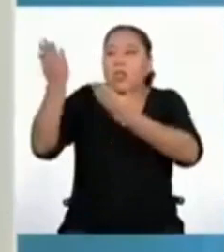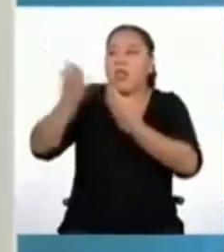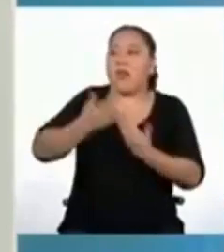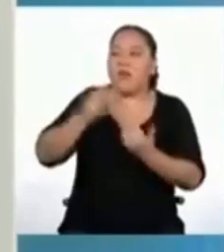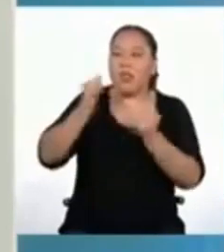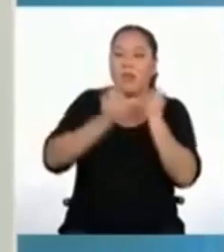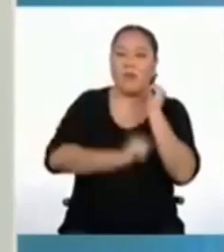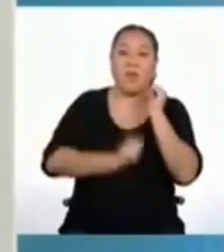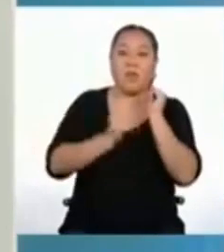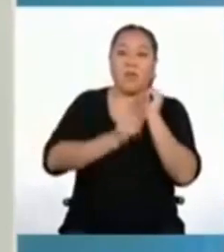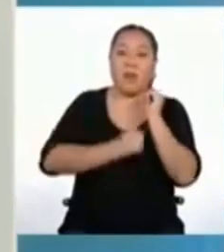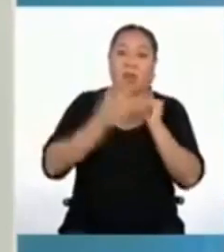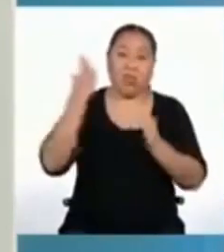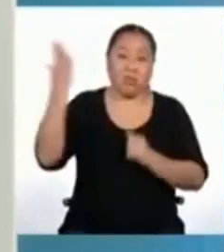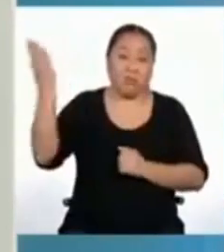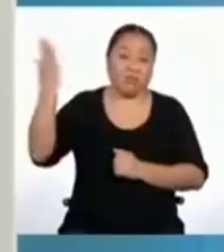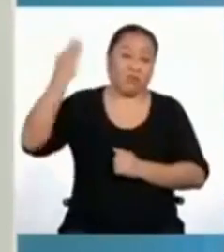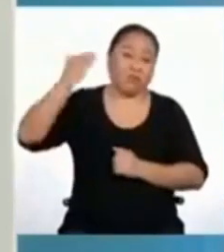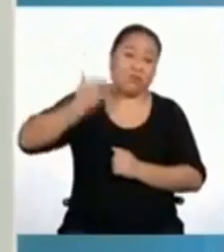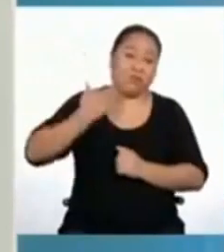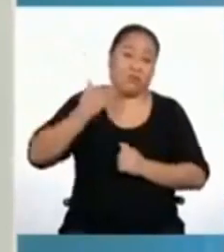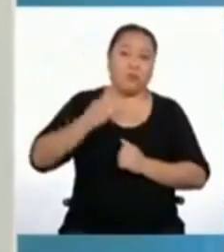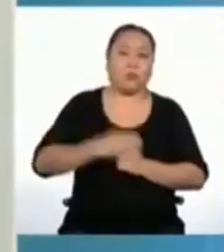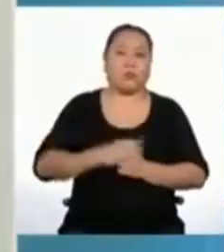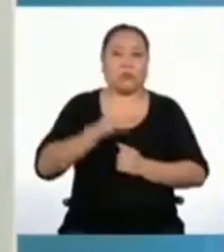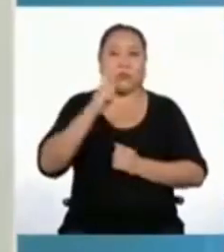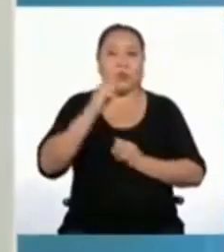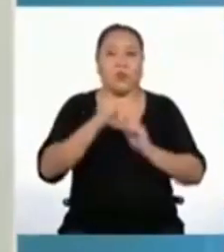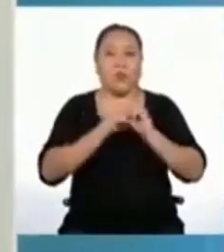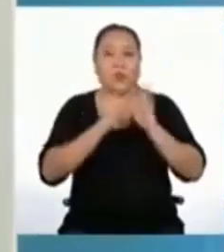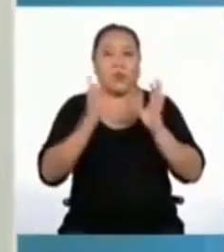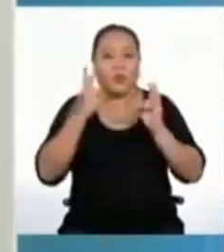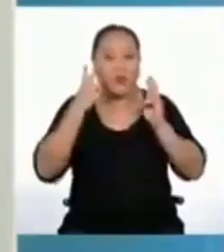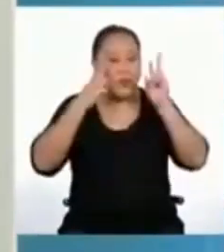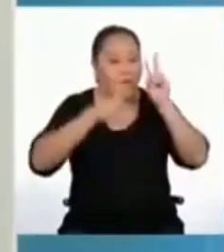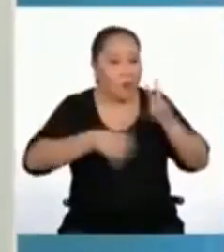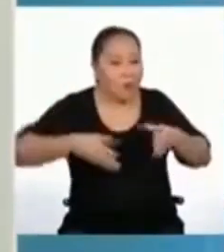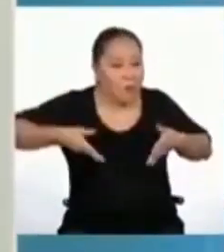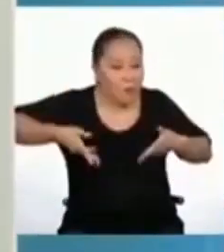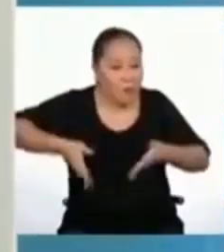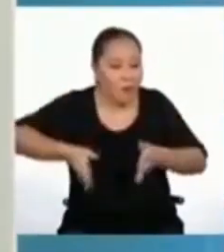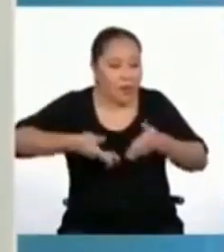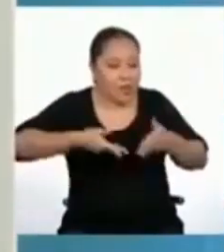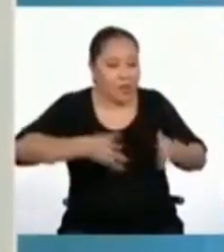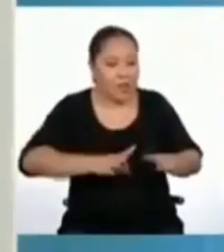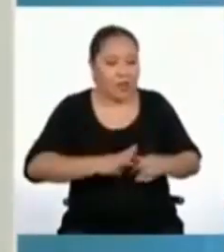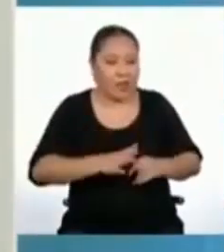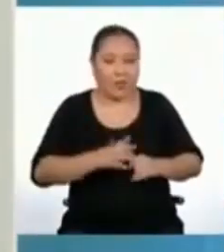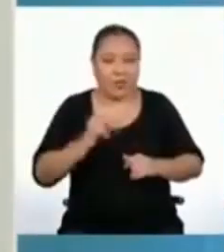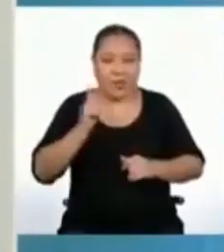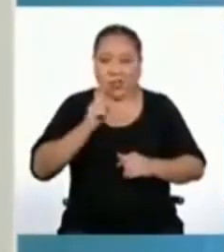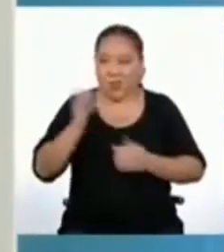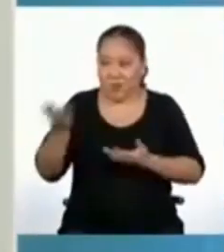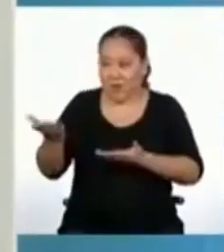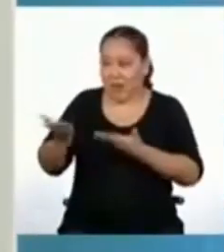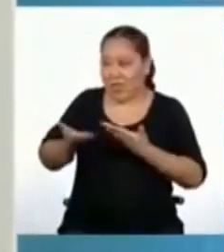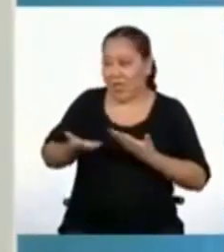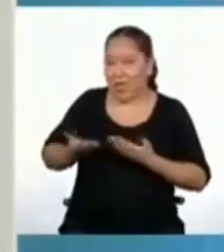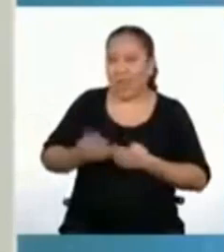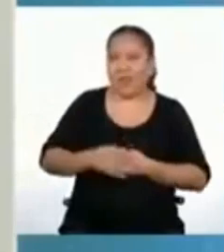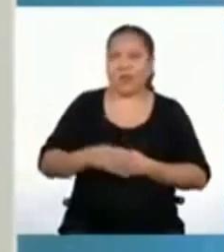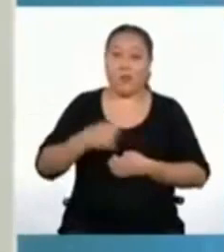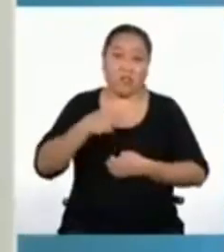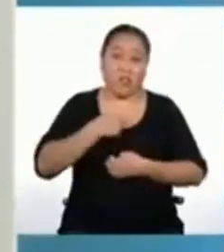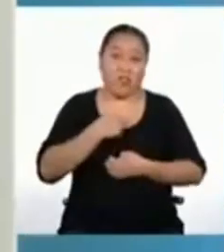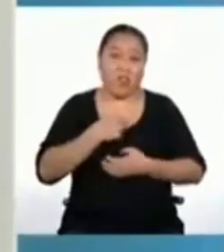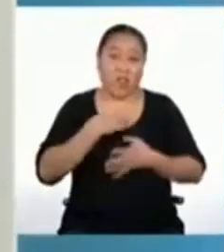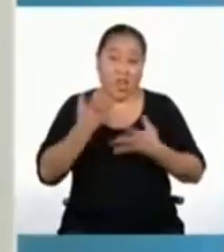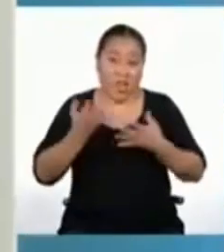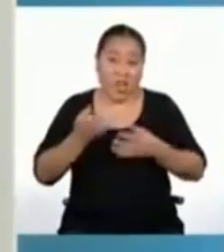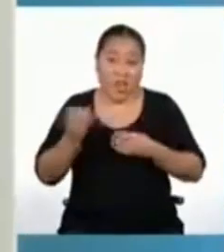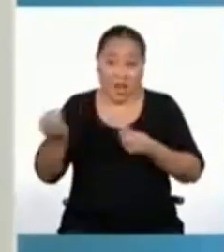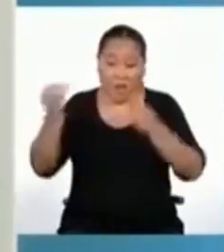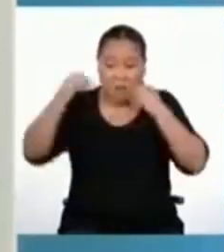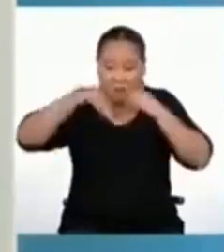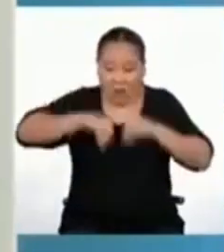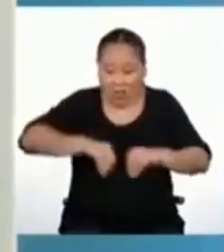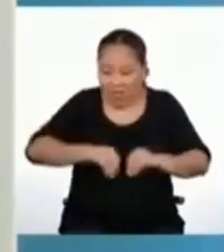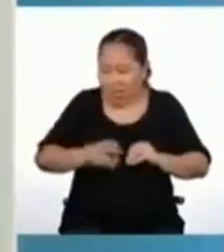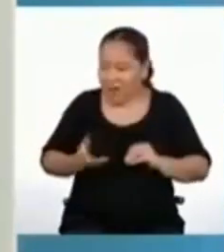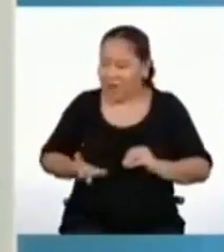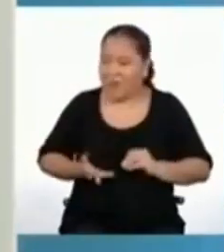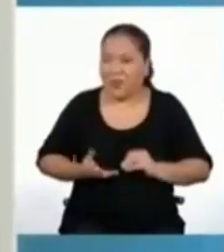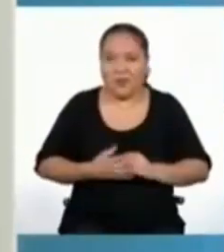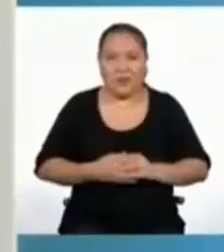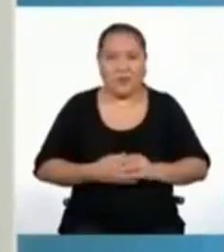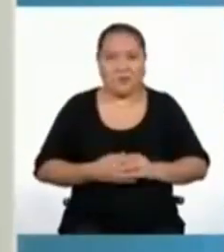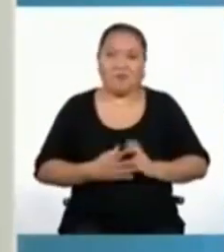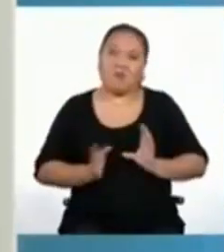la de mi hermana. Un día vi un pantalón que todavía no me había heredado, pero quería ponérmelo igual.